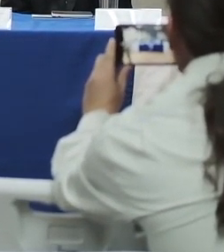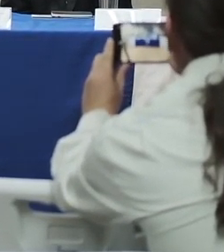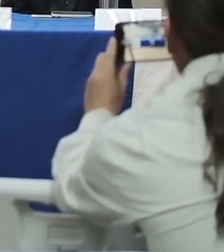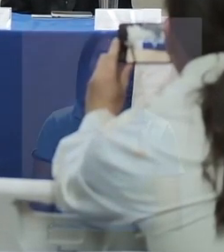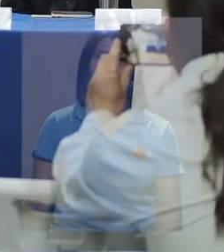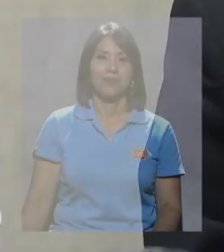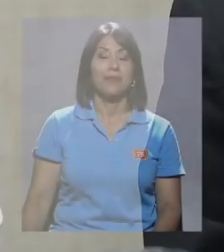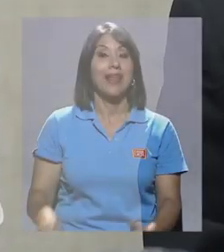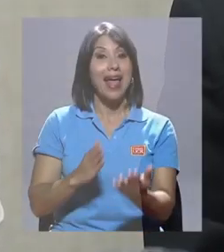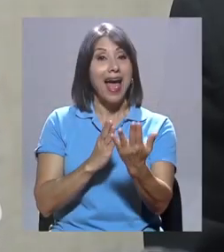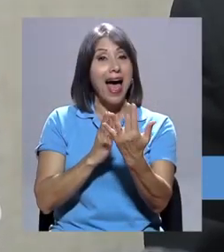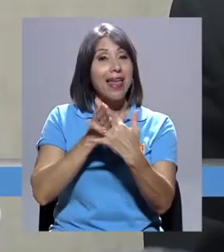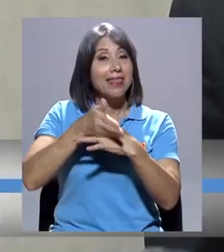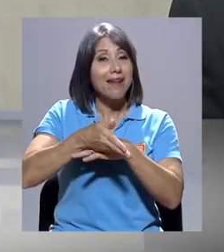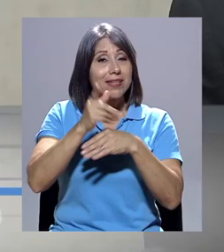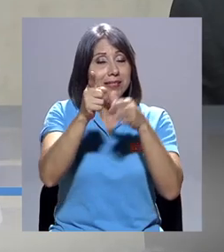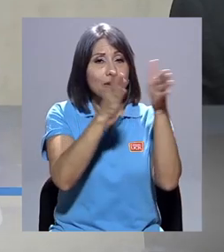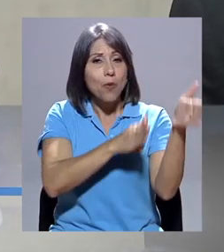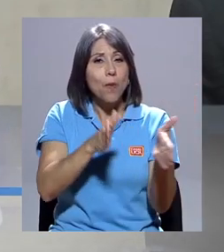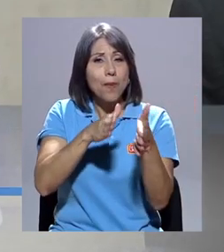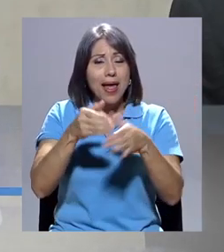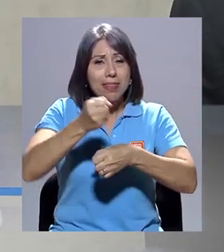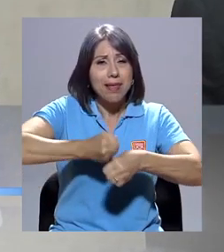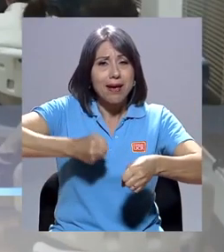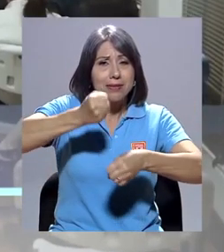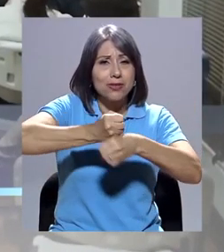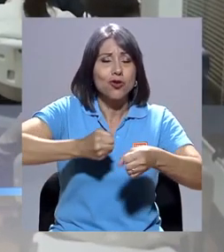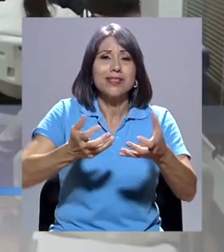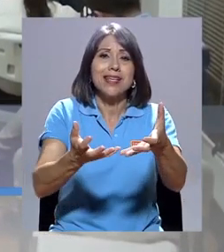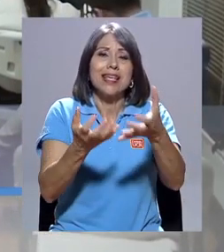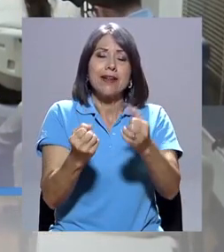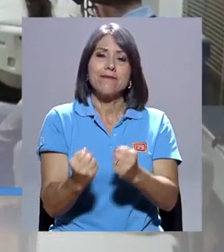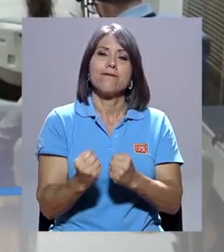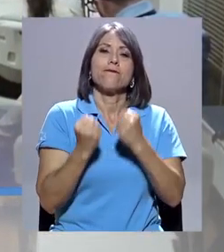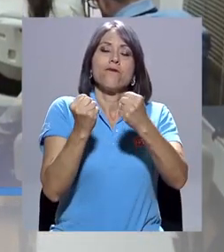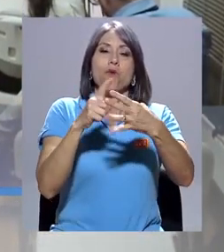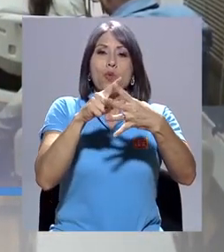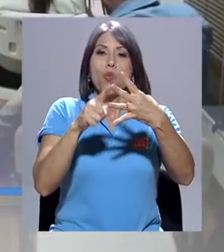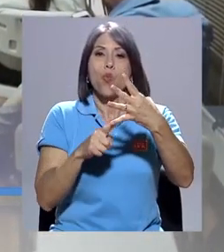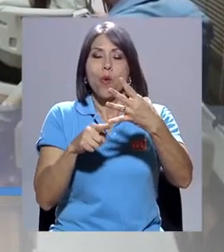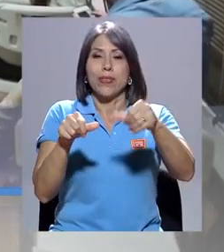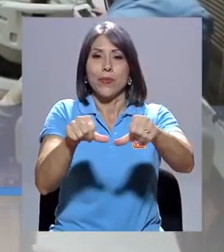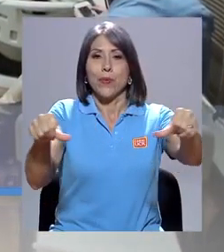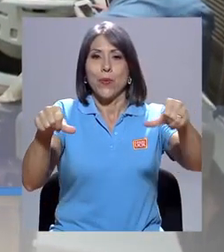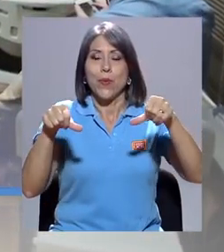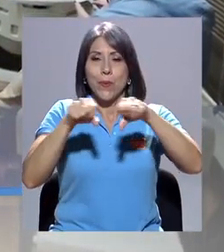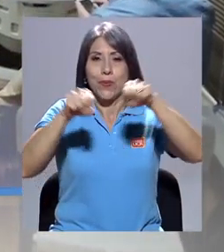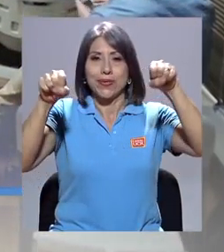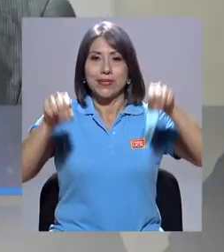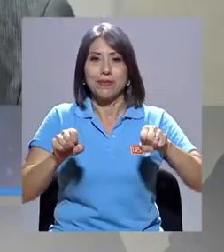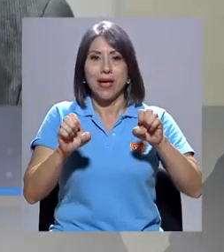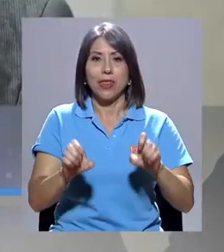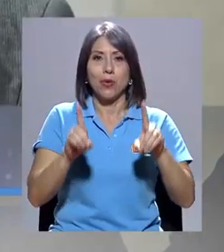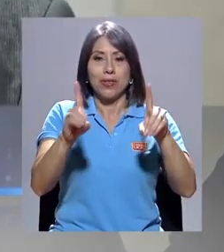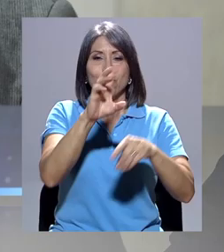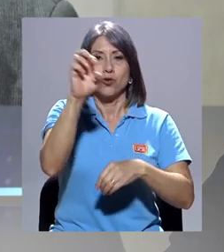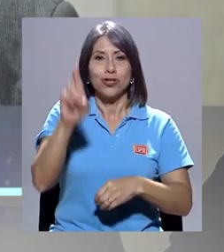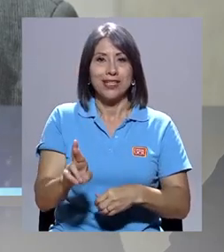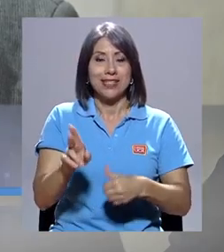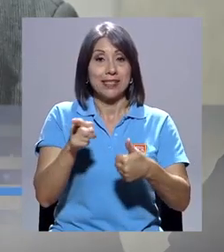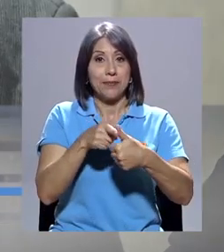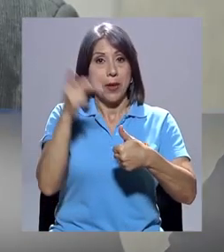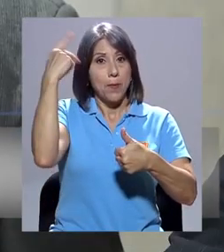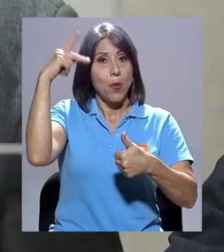A través de un plan de acción se pretende fortalecer cuatro áreas del sistema educativo costarricense. Las políticas